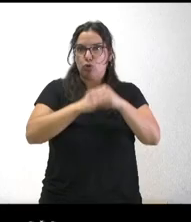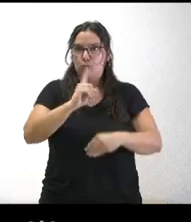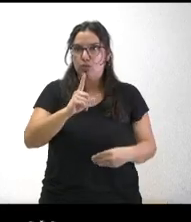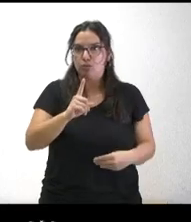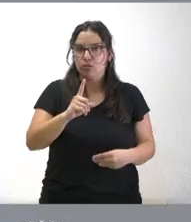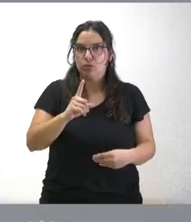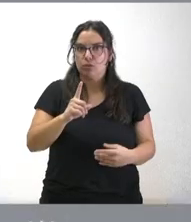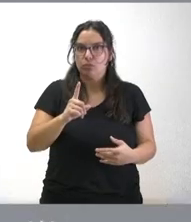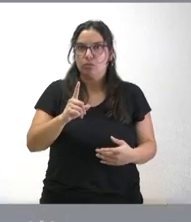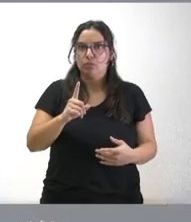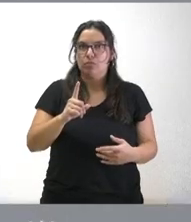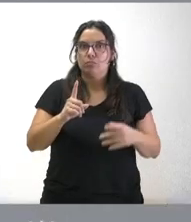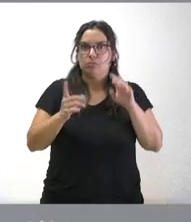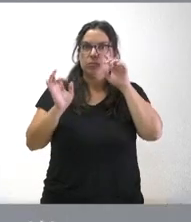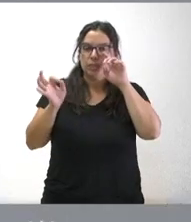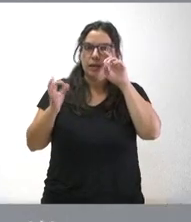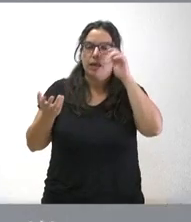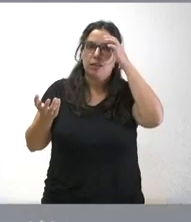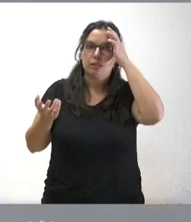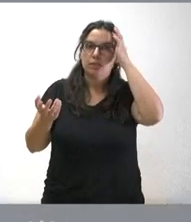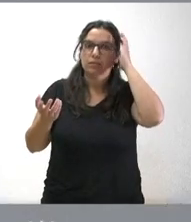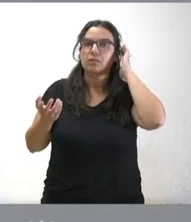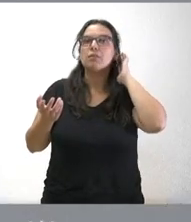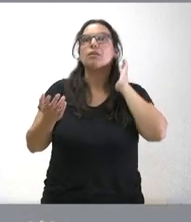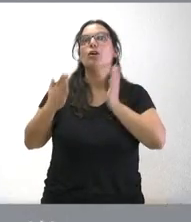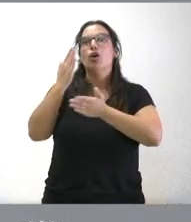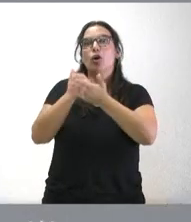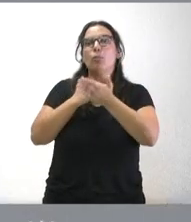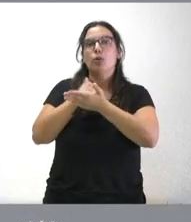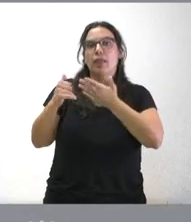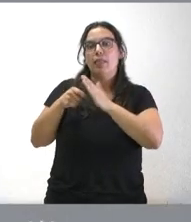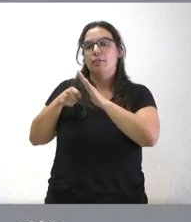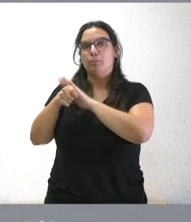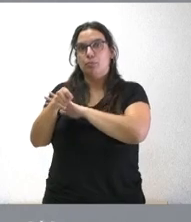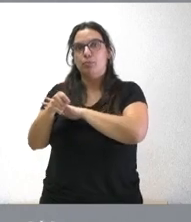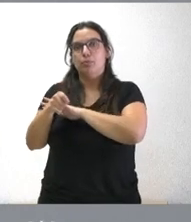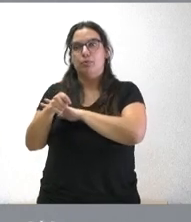le desmiento en la idea de que es bueno presentar en las comunidades autónomas un recurso porque la ley es mala